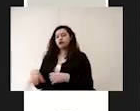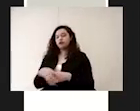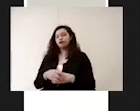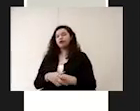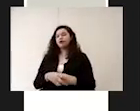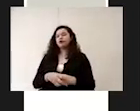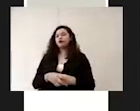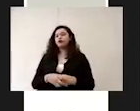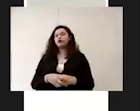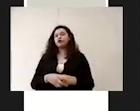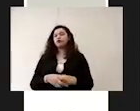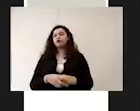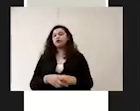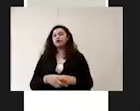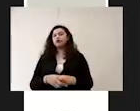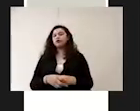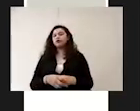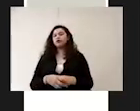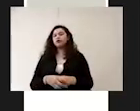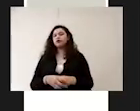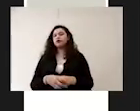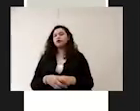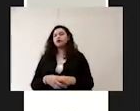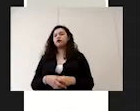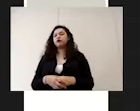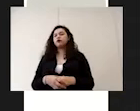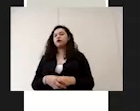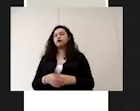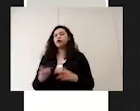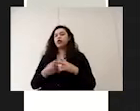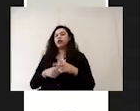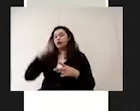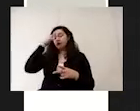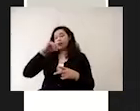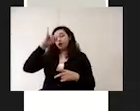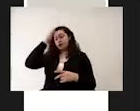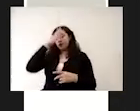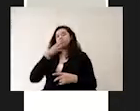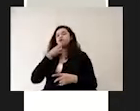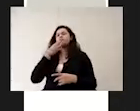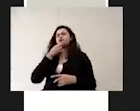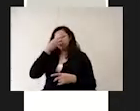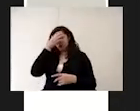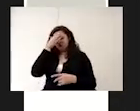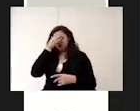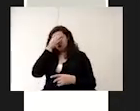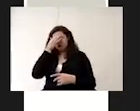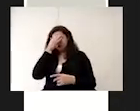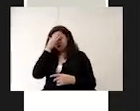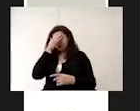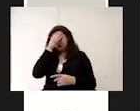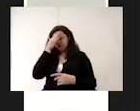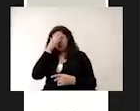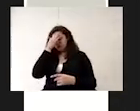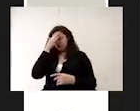vamos a empezar con la señalética la señalética como ya definimos son